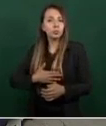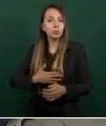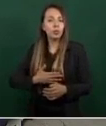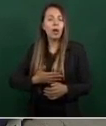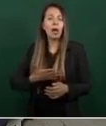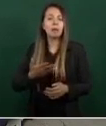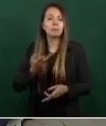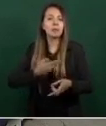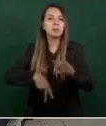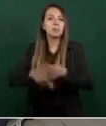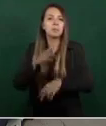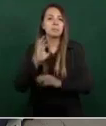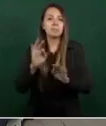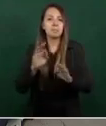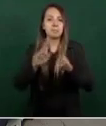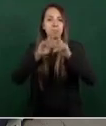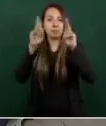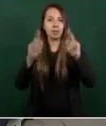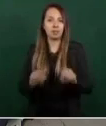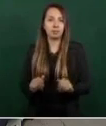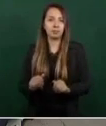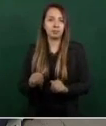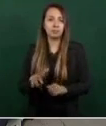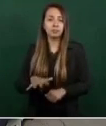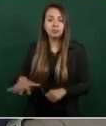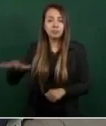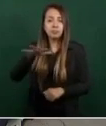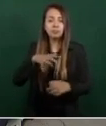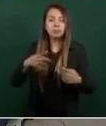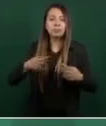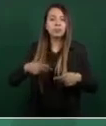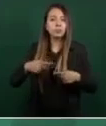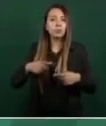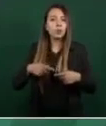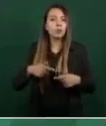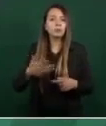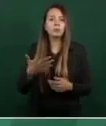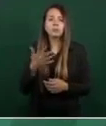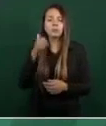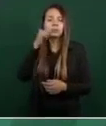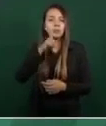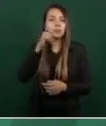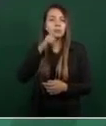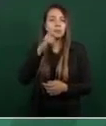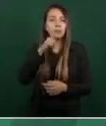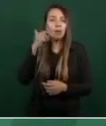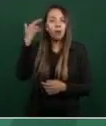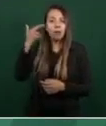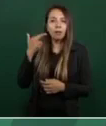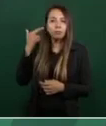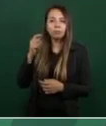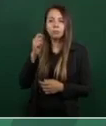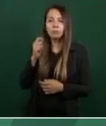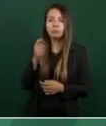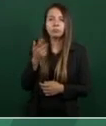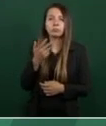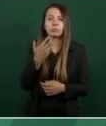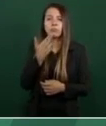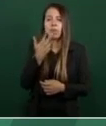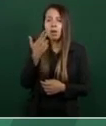mejores condiciones de vida, mejores condiciones de trabajo,